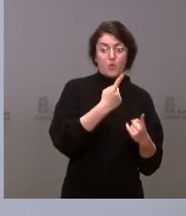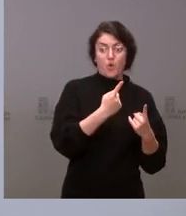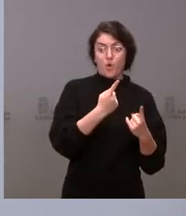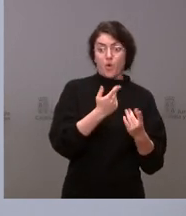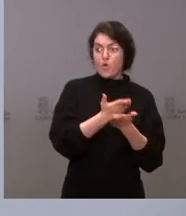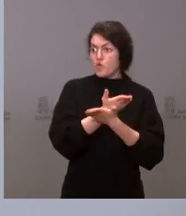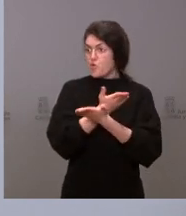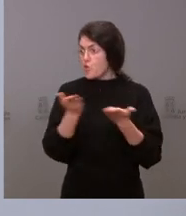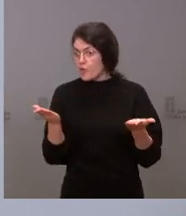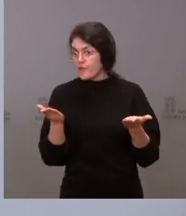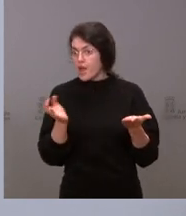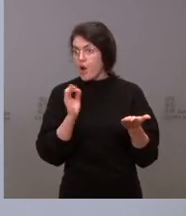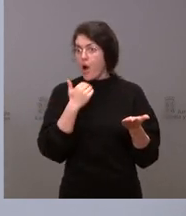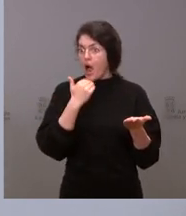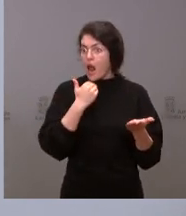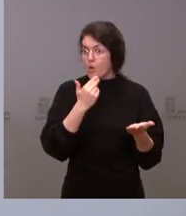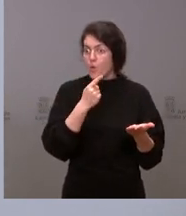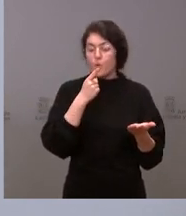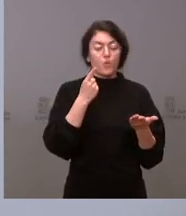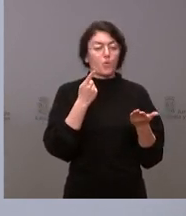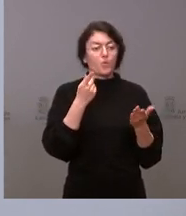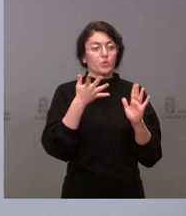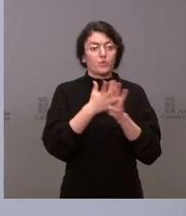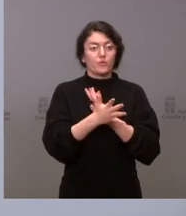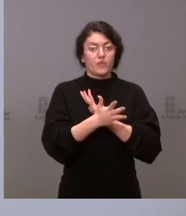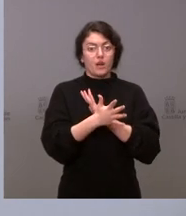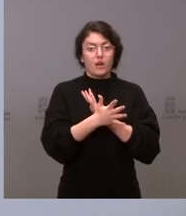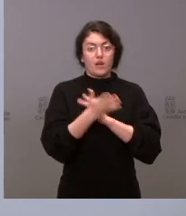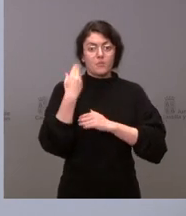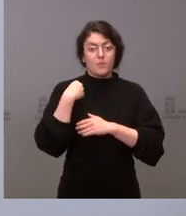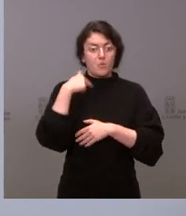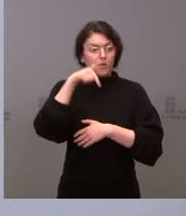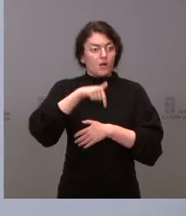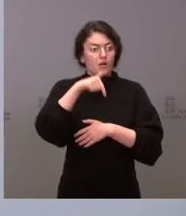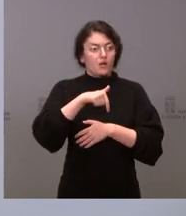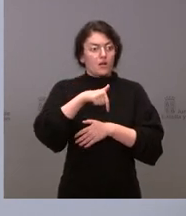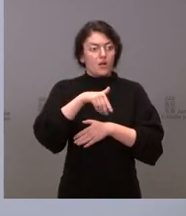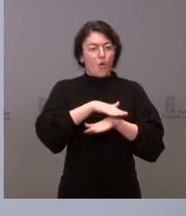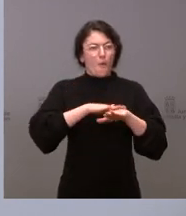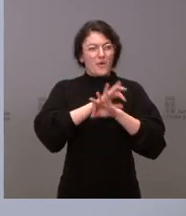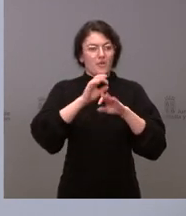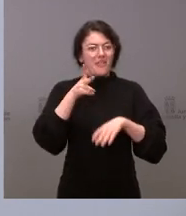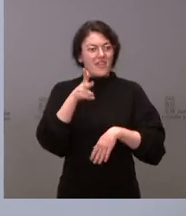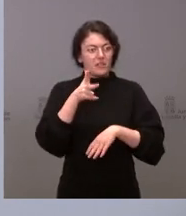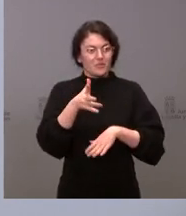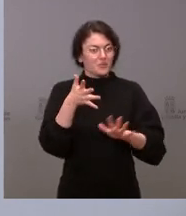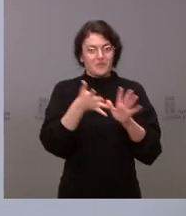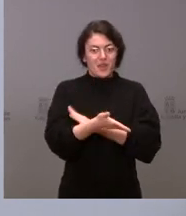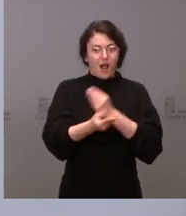tiene algo, pues lo que tiene que actuar en un Estado de Derecho es como se actúa en un Estado de Derecho.